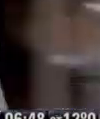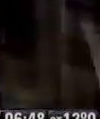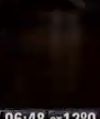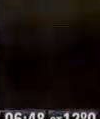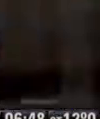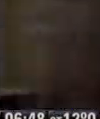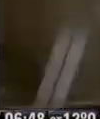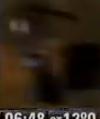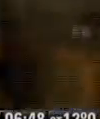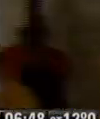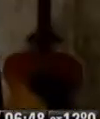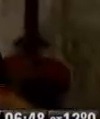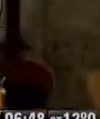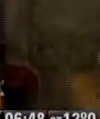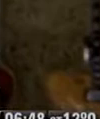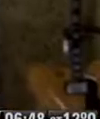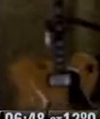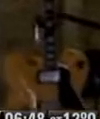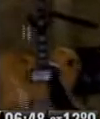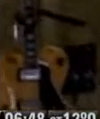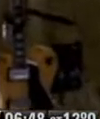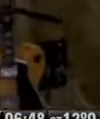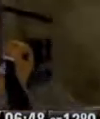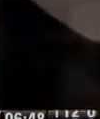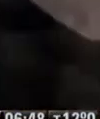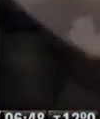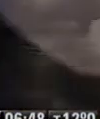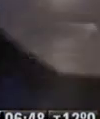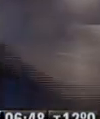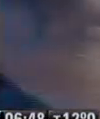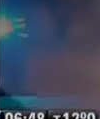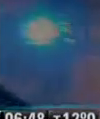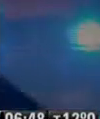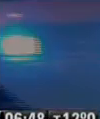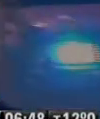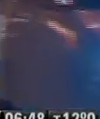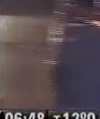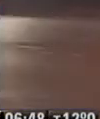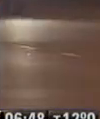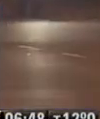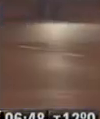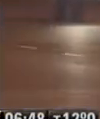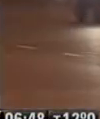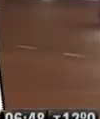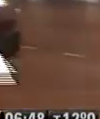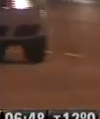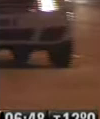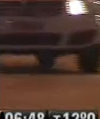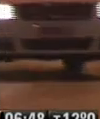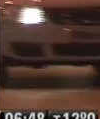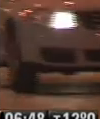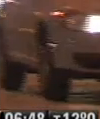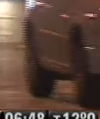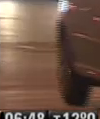Una radio que se cae mientras duerme el pájaro saca.